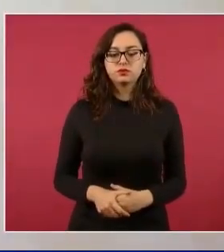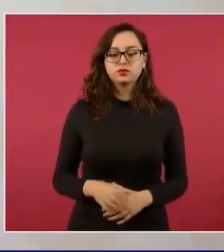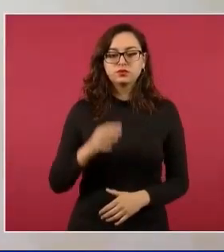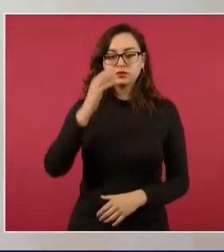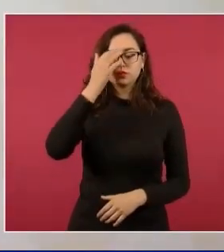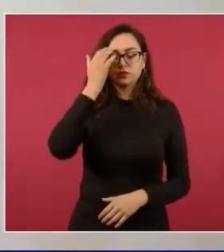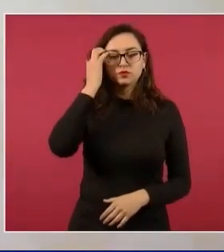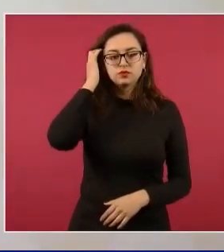presidente, en un... Gracias.